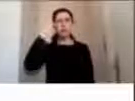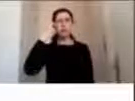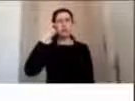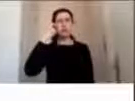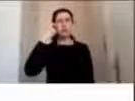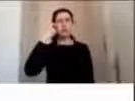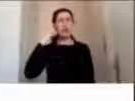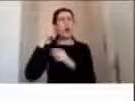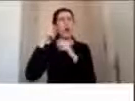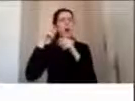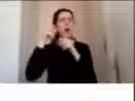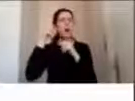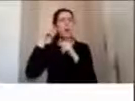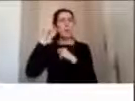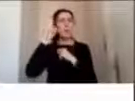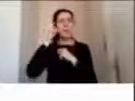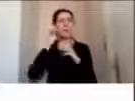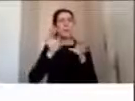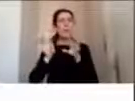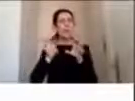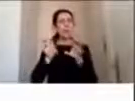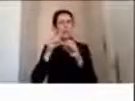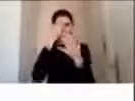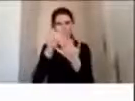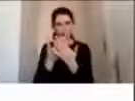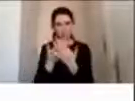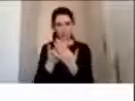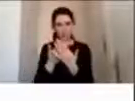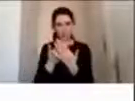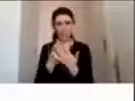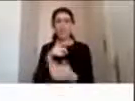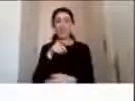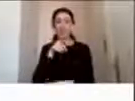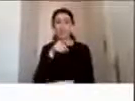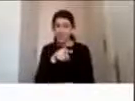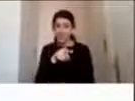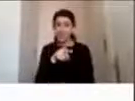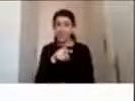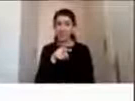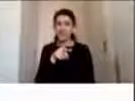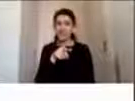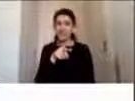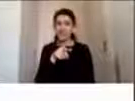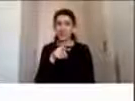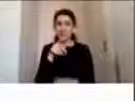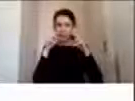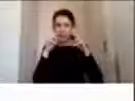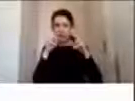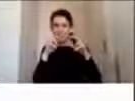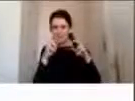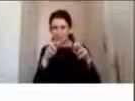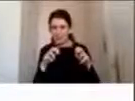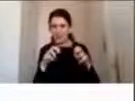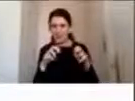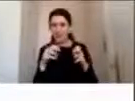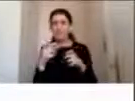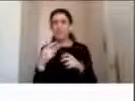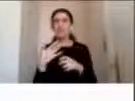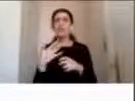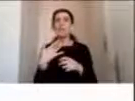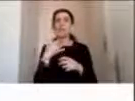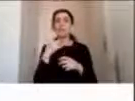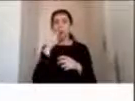se constituyen y que nosotros estamos enfrentando. Y ese igual, el producto que nosotros vamos a sacar de la